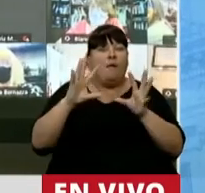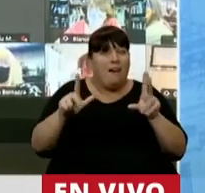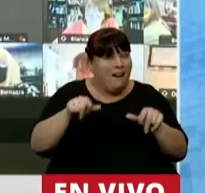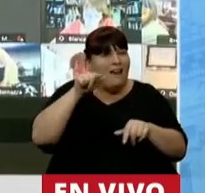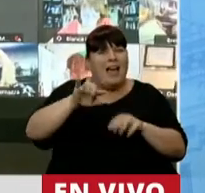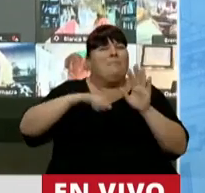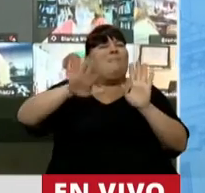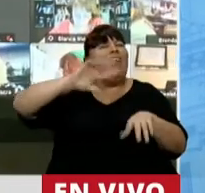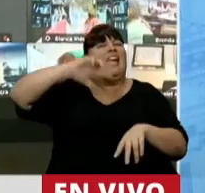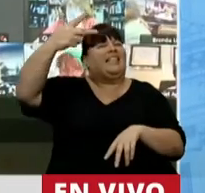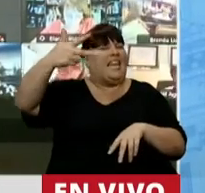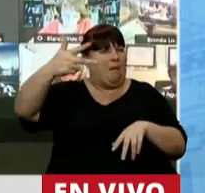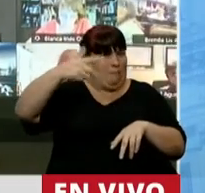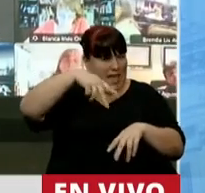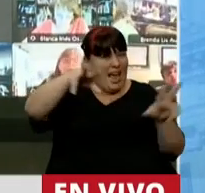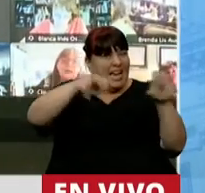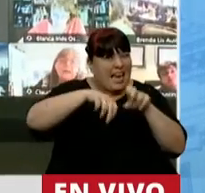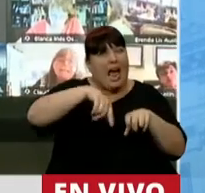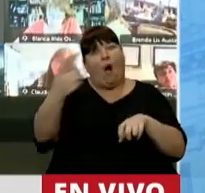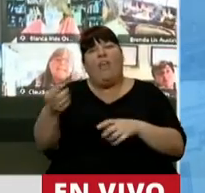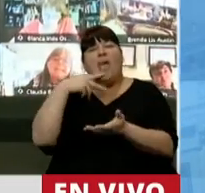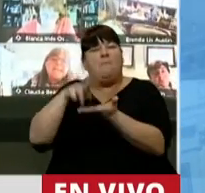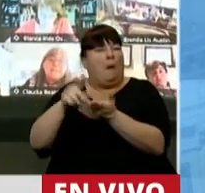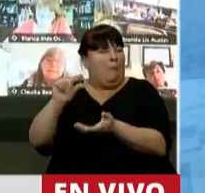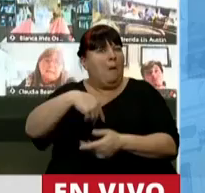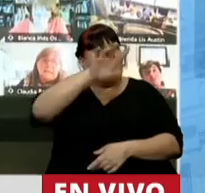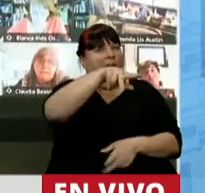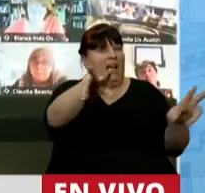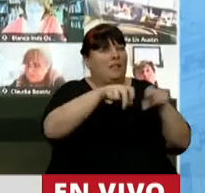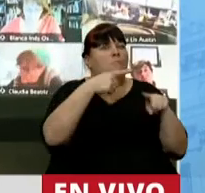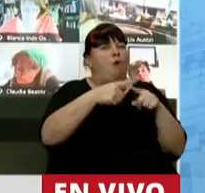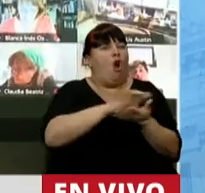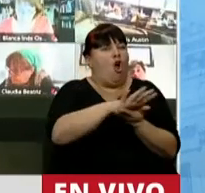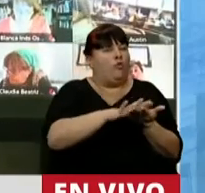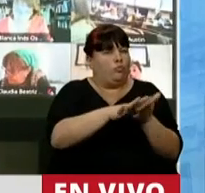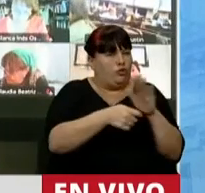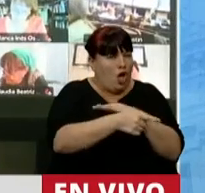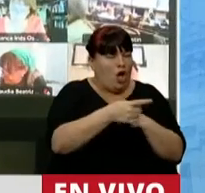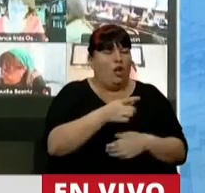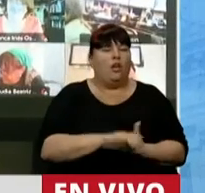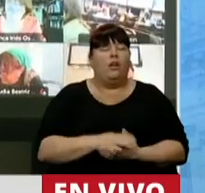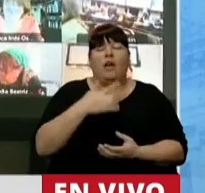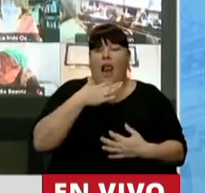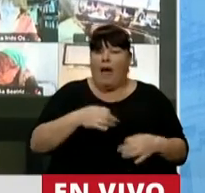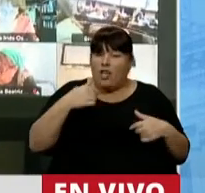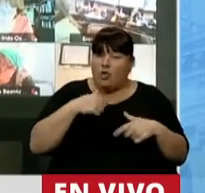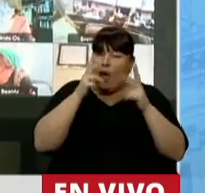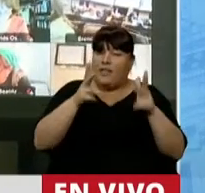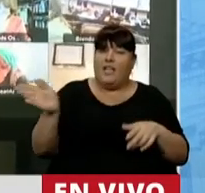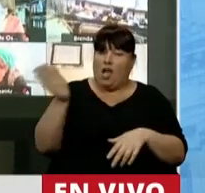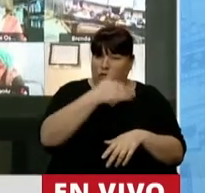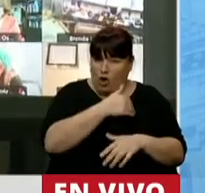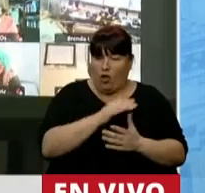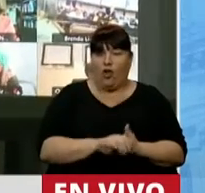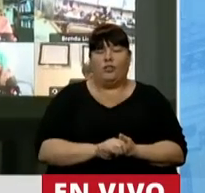Es más del triple de lo que se podría recaudar con este impuesto. Yo la verdad que le quiero decir a